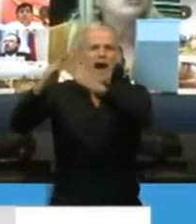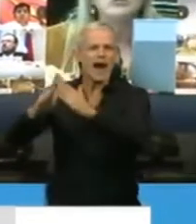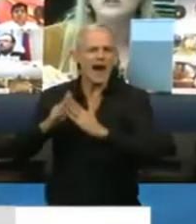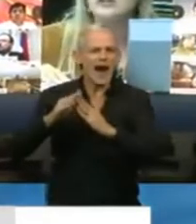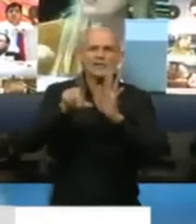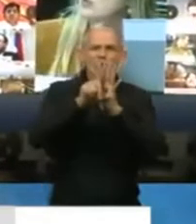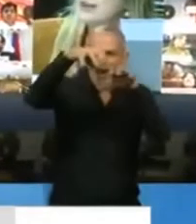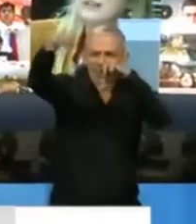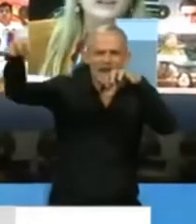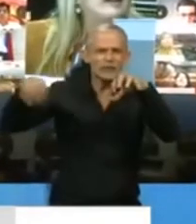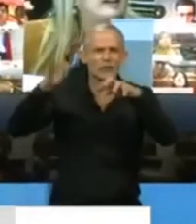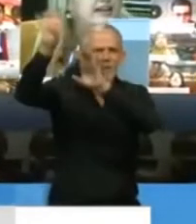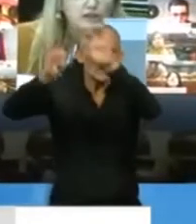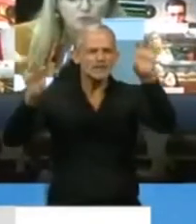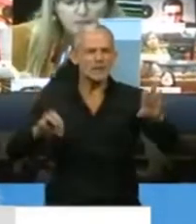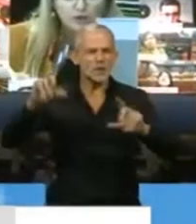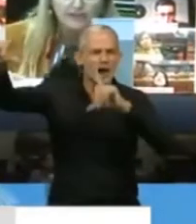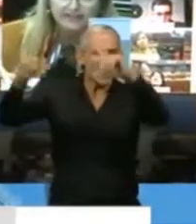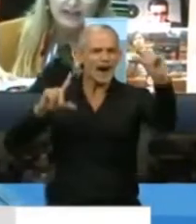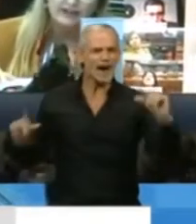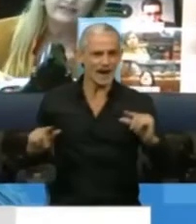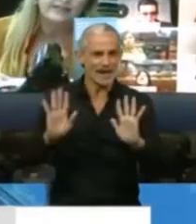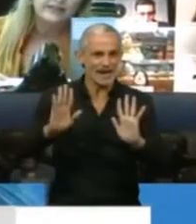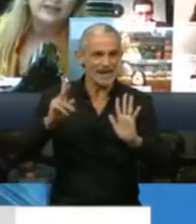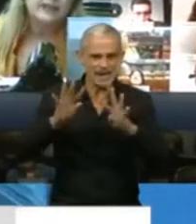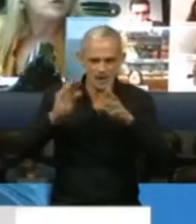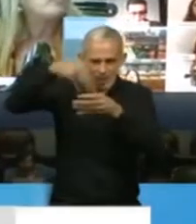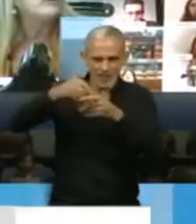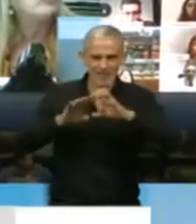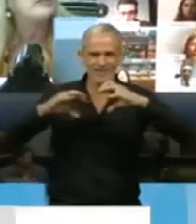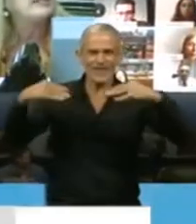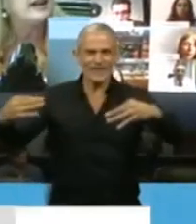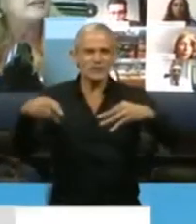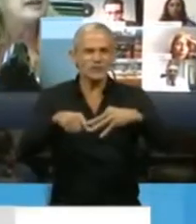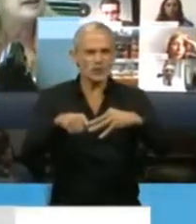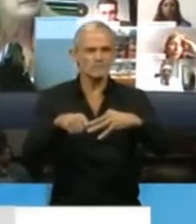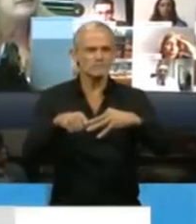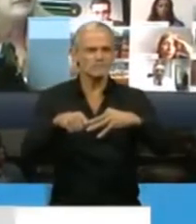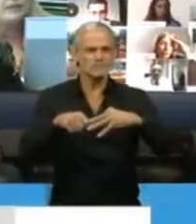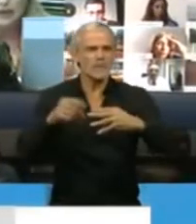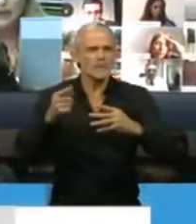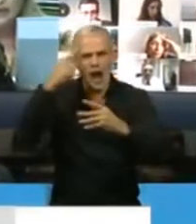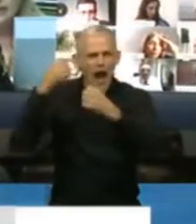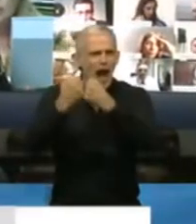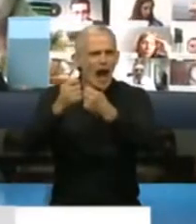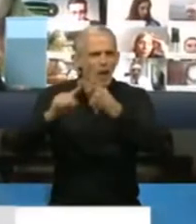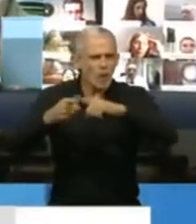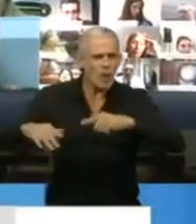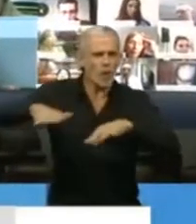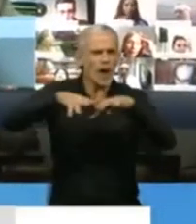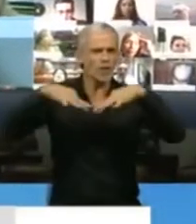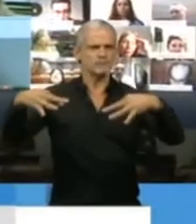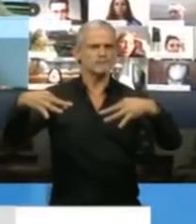legislaturas provinciales que componemos esta Cámara, por consenso elegimos tratar